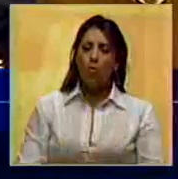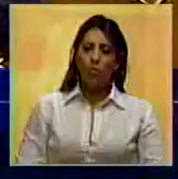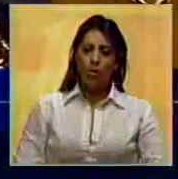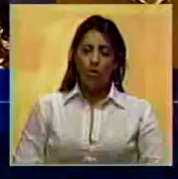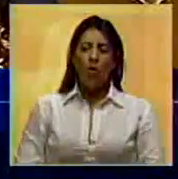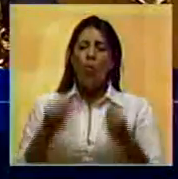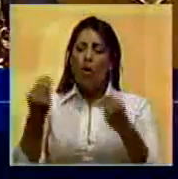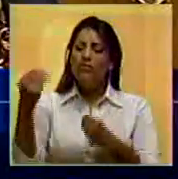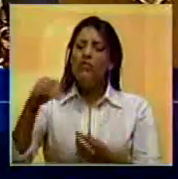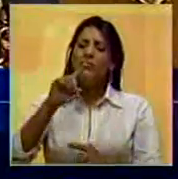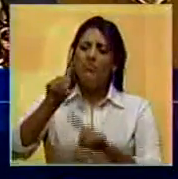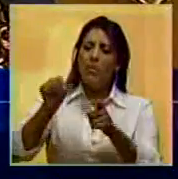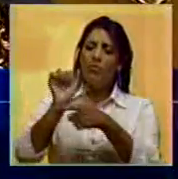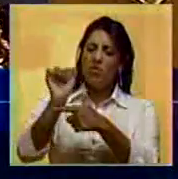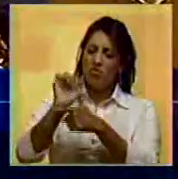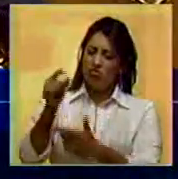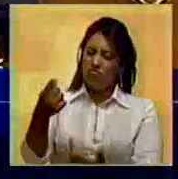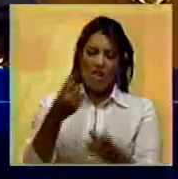¿cuánto más?